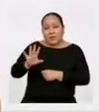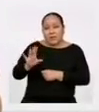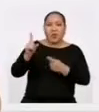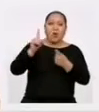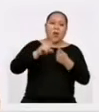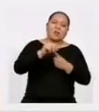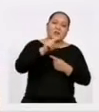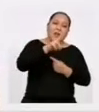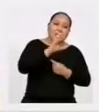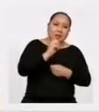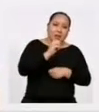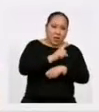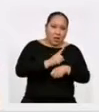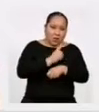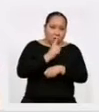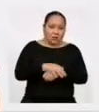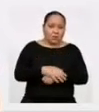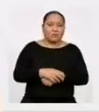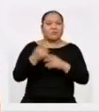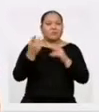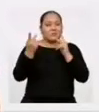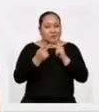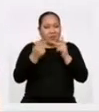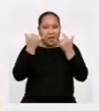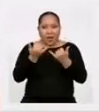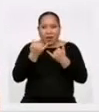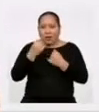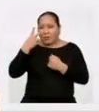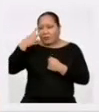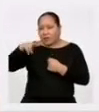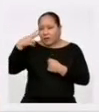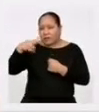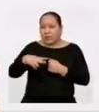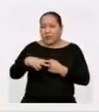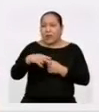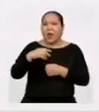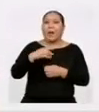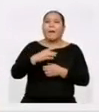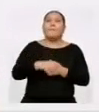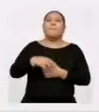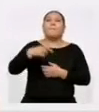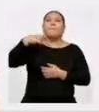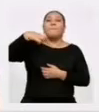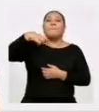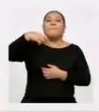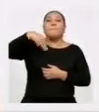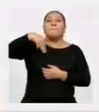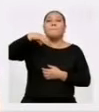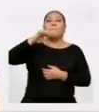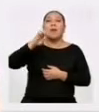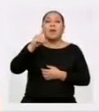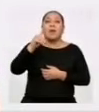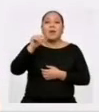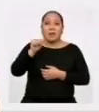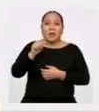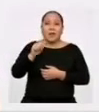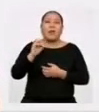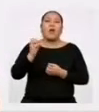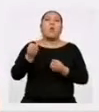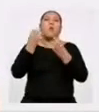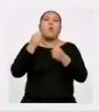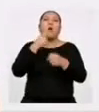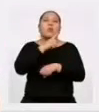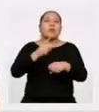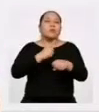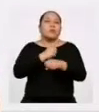Perfecto. Ahora nos toca determinar el promedio de horas que dicta clases una profesora o un profesor en mi centro de trabajo.